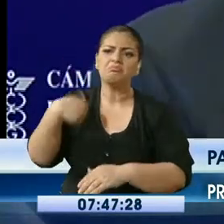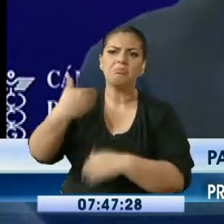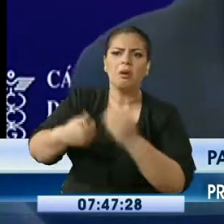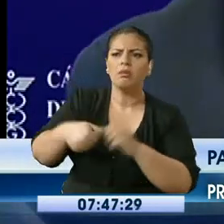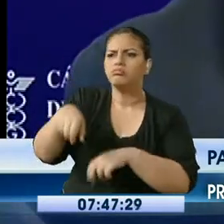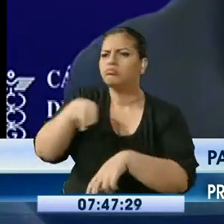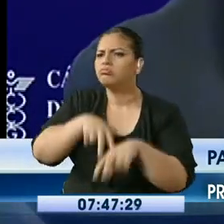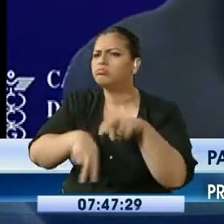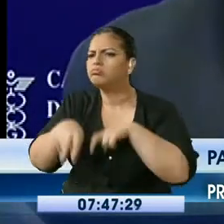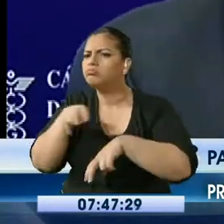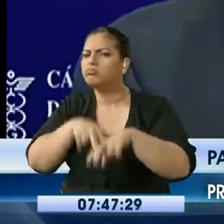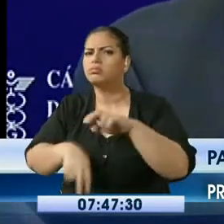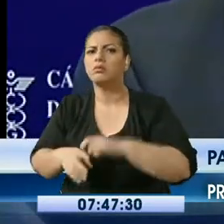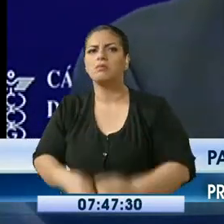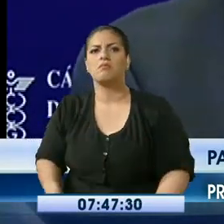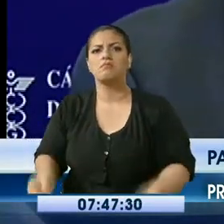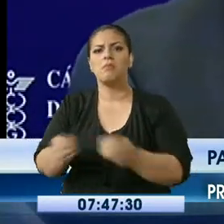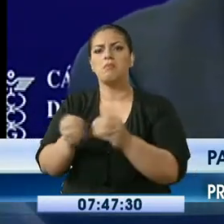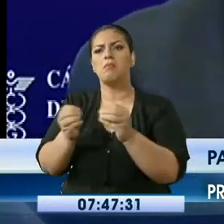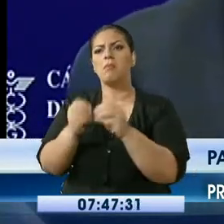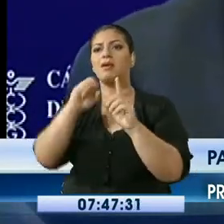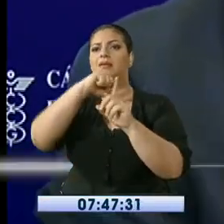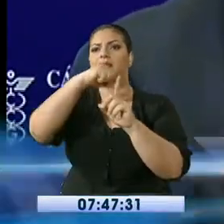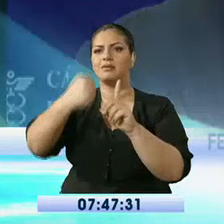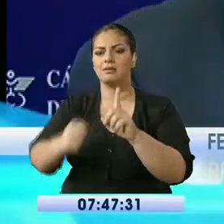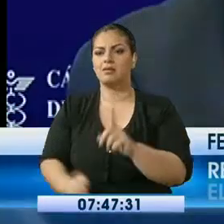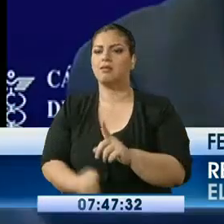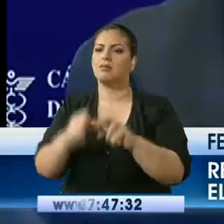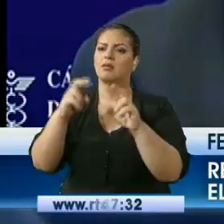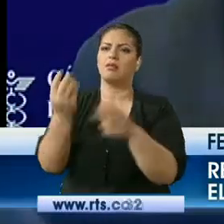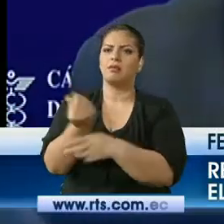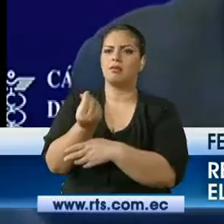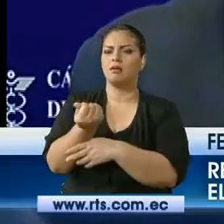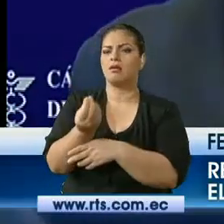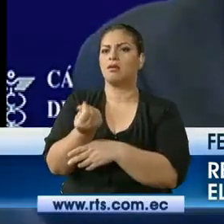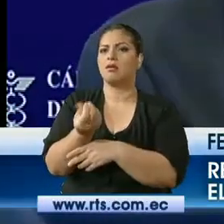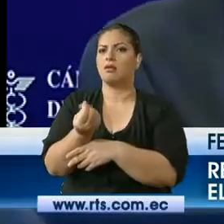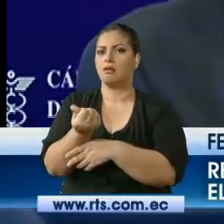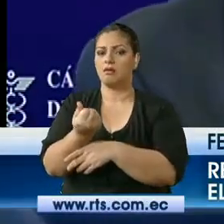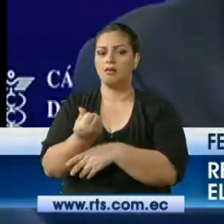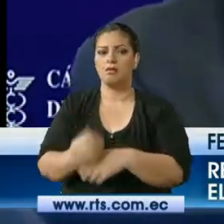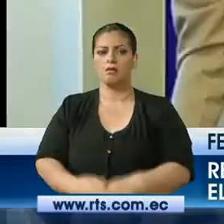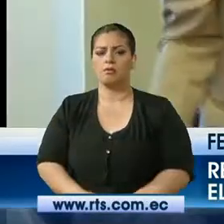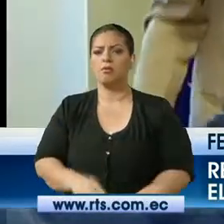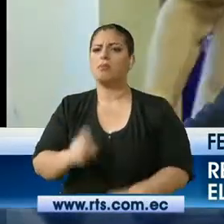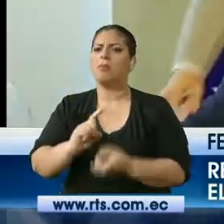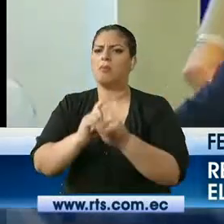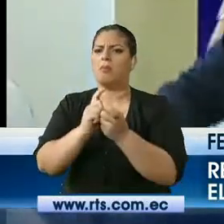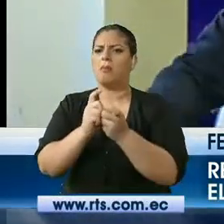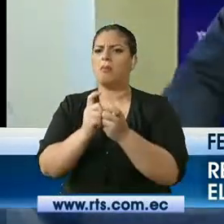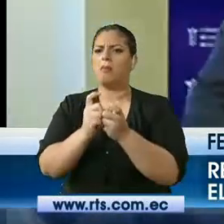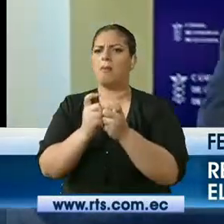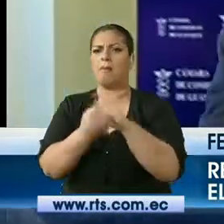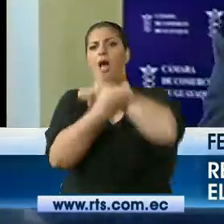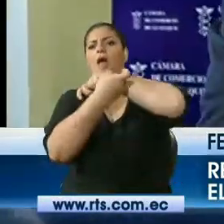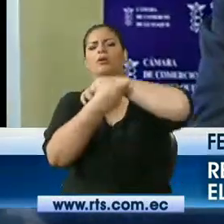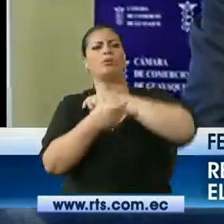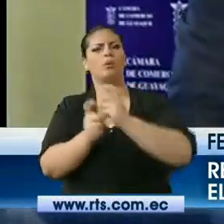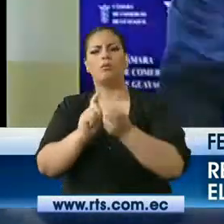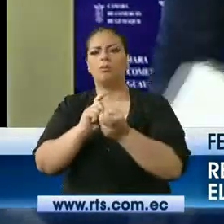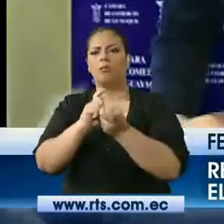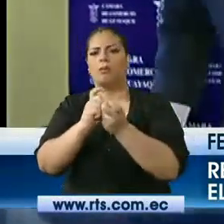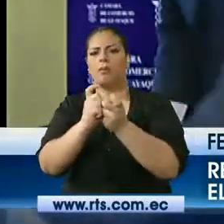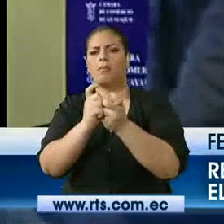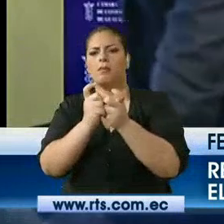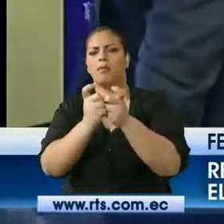adelante la pudieran implementar. Recordemos que los grandes cambios no se hacen de un solo golpe sino poco a poco. Lo dijo Pablo Arosemena durante